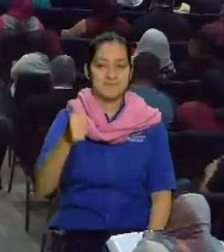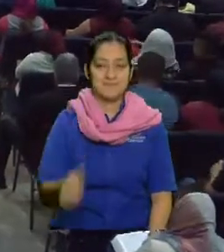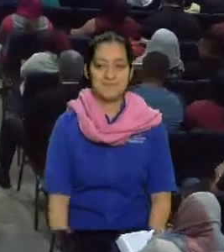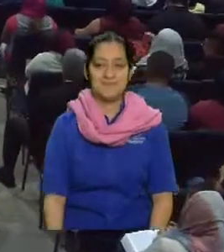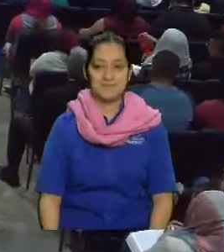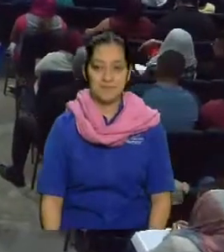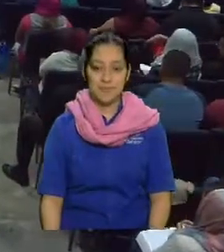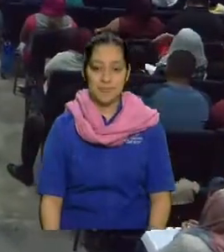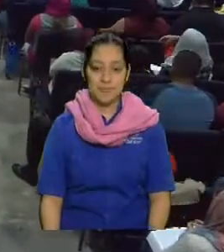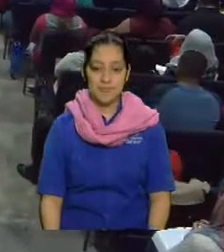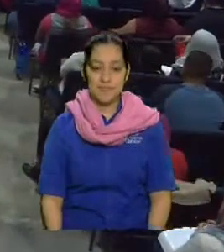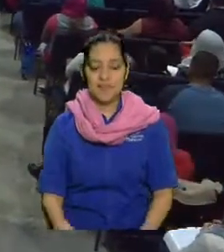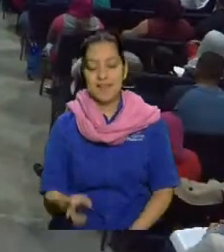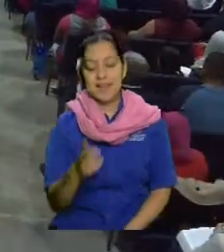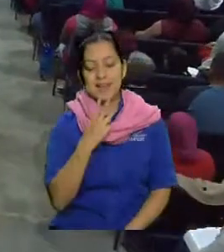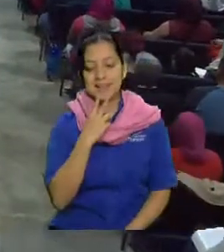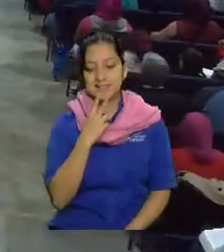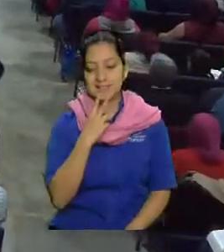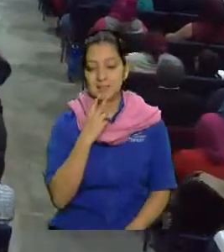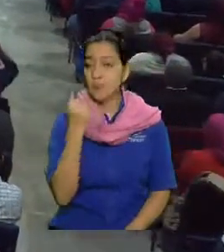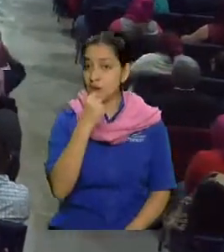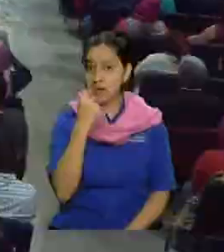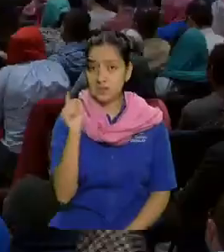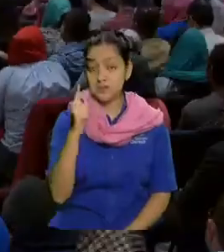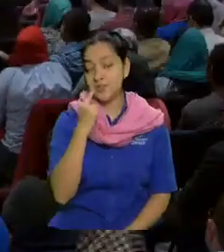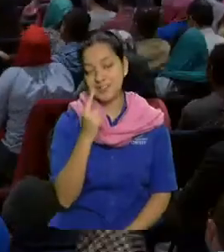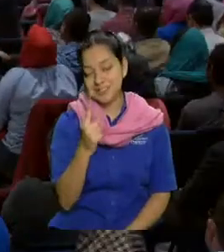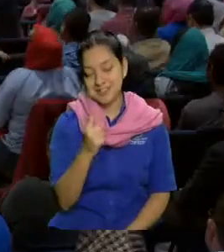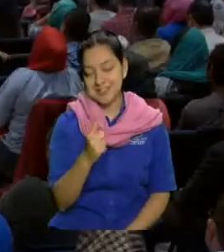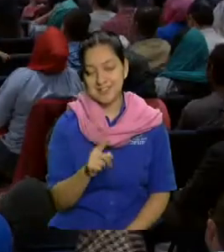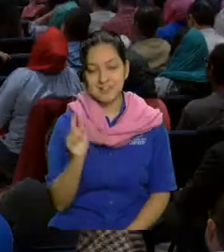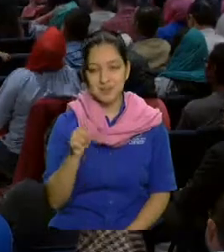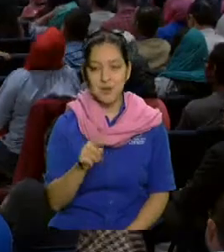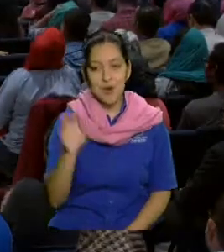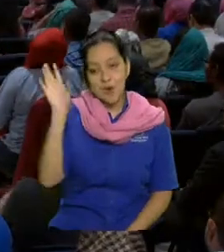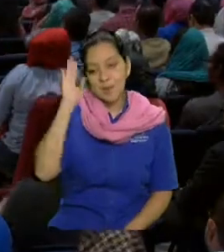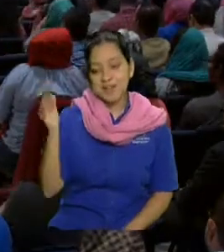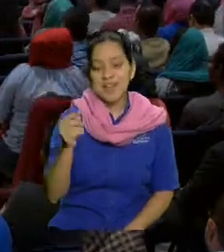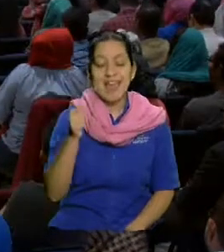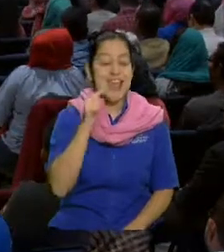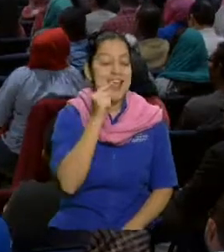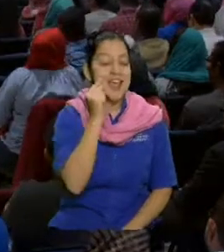Bueno, ahora las hermanas no dicen eso porque todas se rayaron con nosotros, las hermanas.